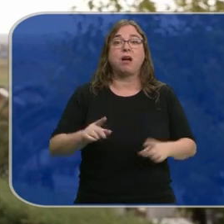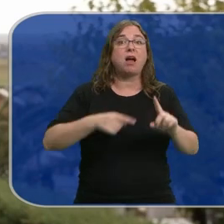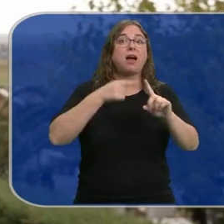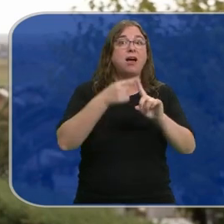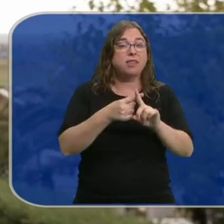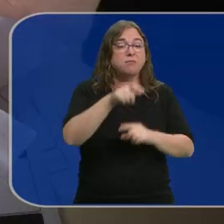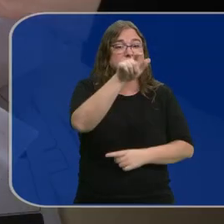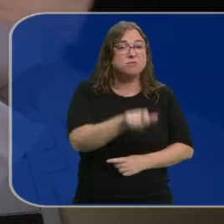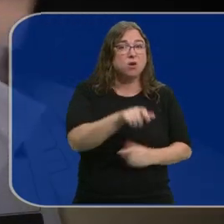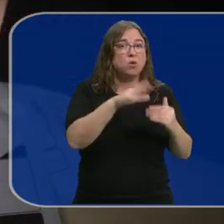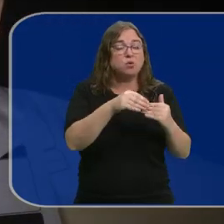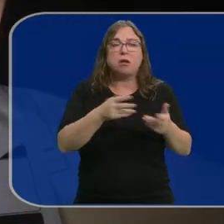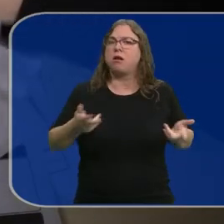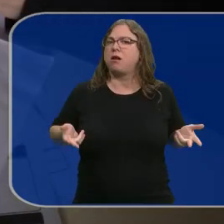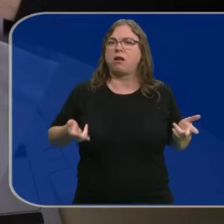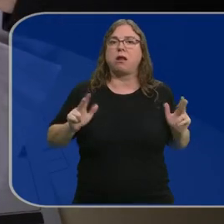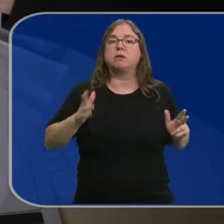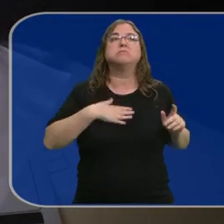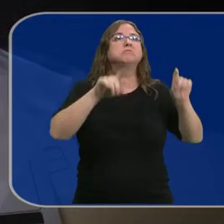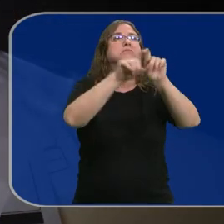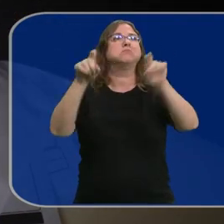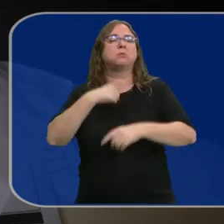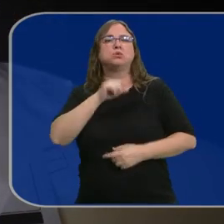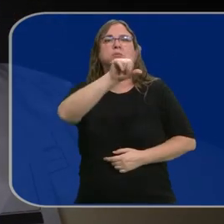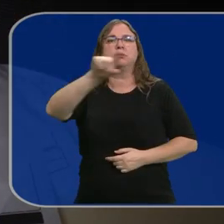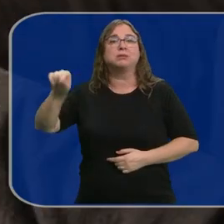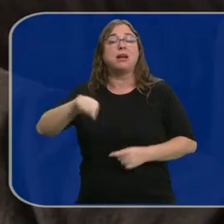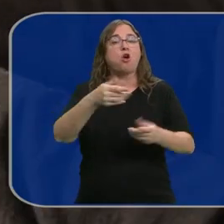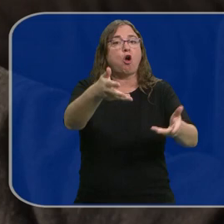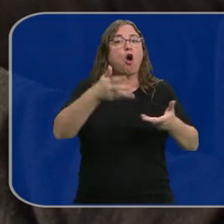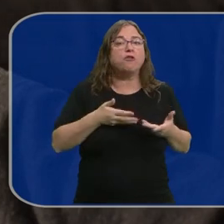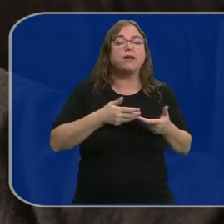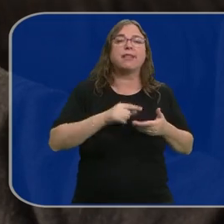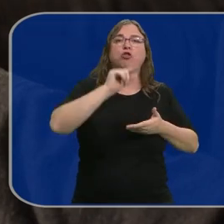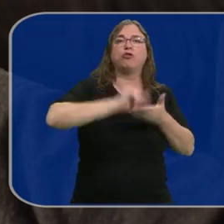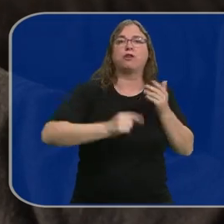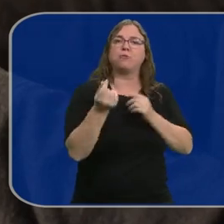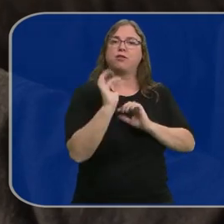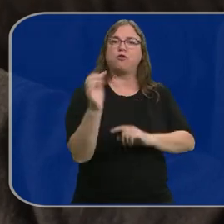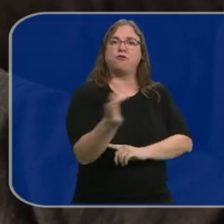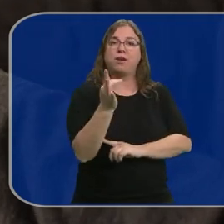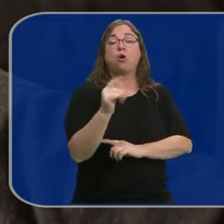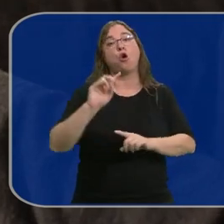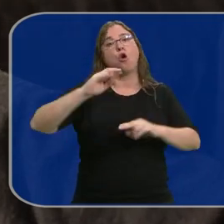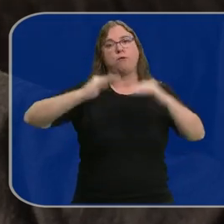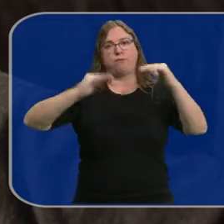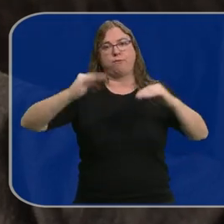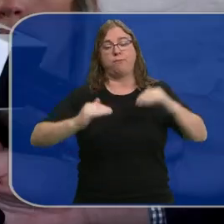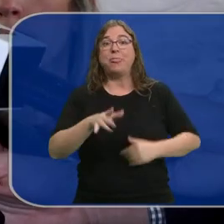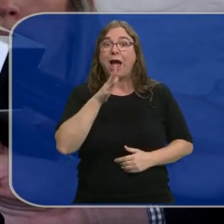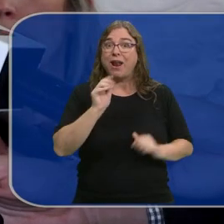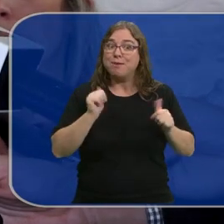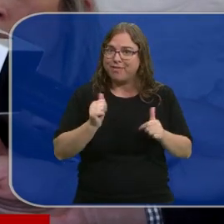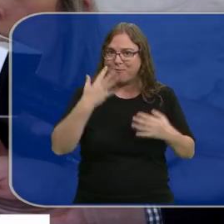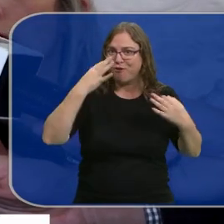Además, los consumidores serán libres de elegir su proveedor. Y estos ofrecer contratos de precio fijo, así como de precio dinámico. Empieza ahora